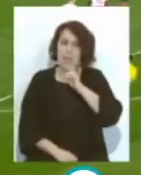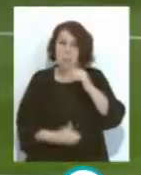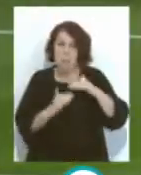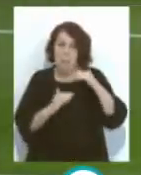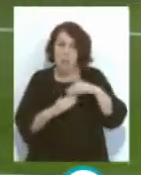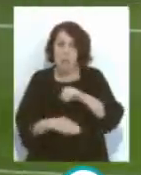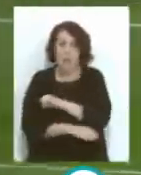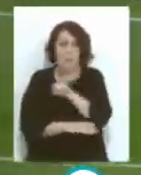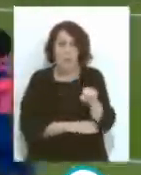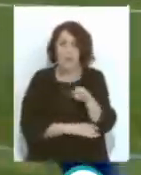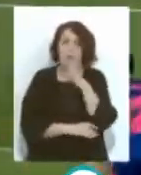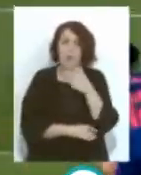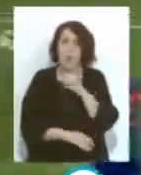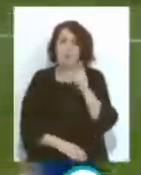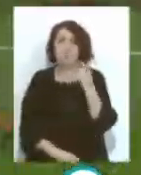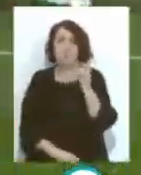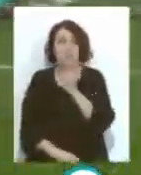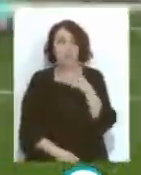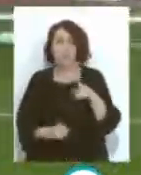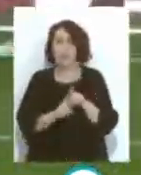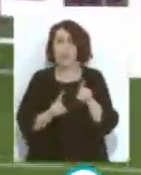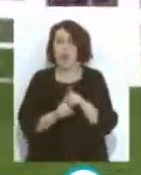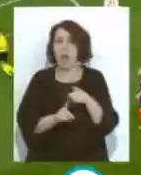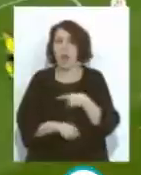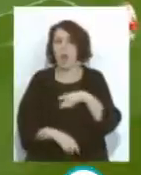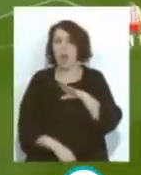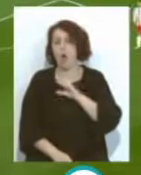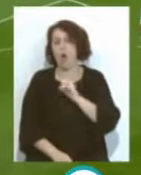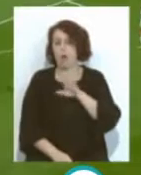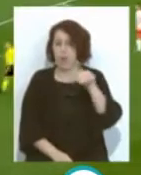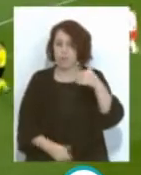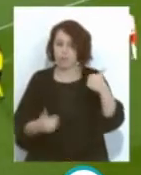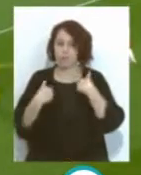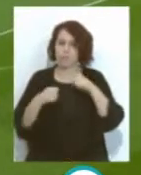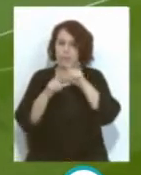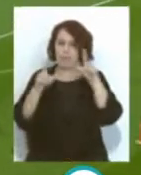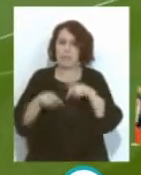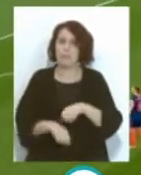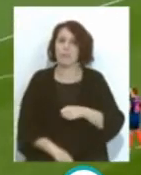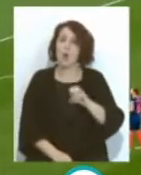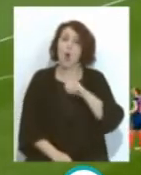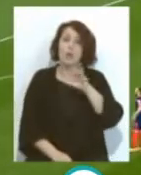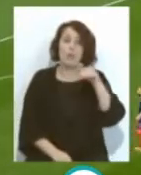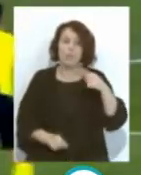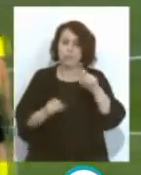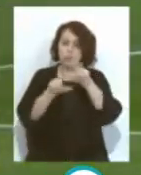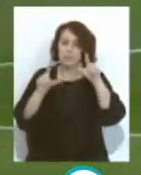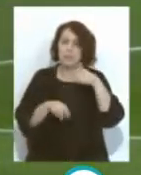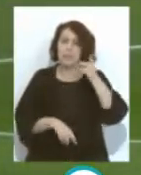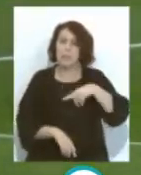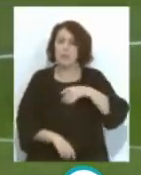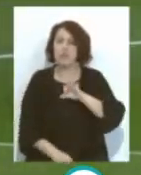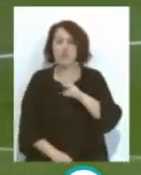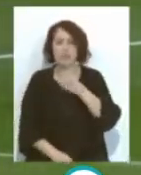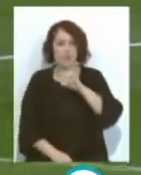impuso Con un gol Como veremos Como campos Como protagonista Con Ocampo Como protagonista Y con